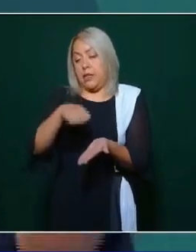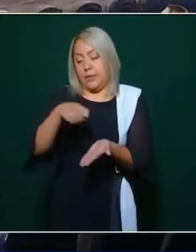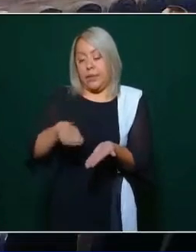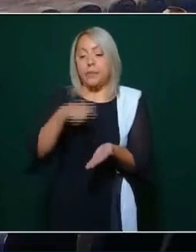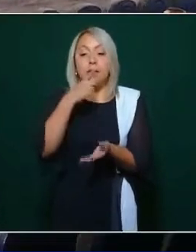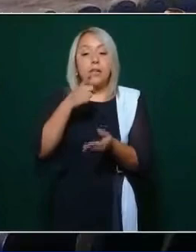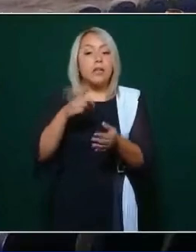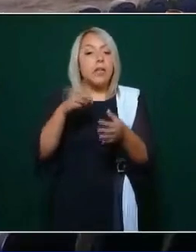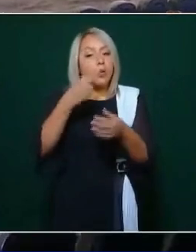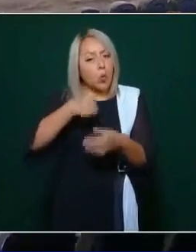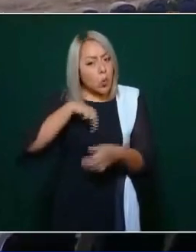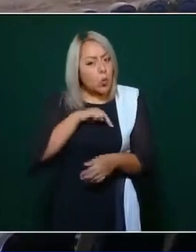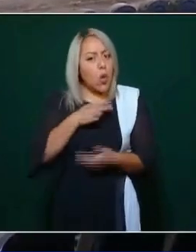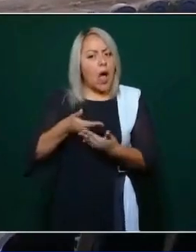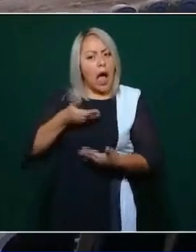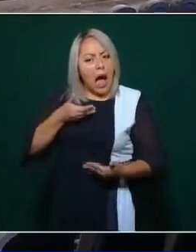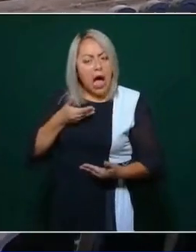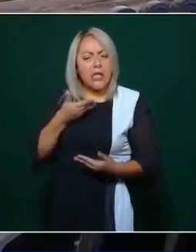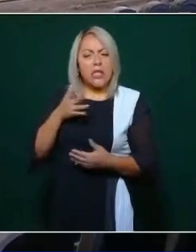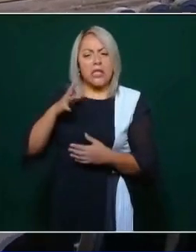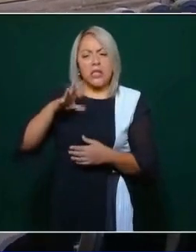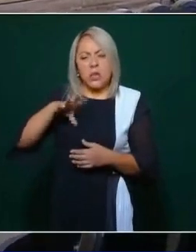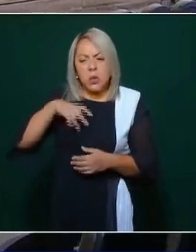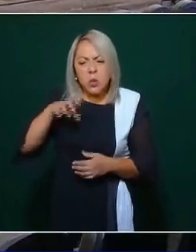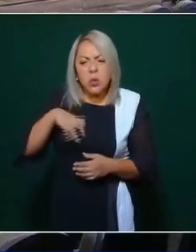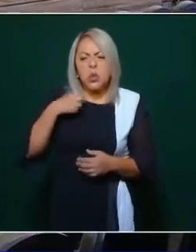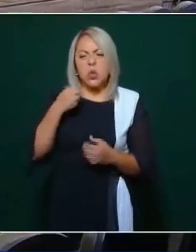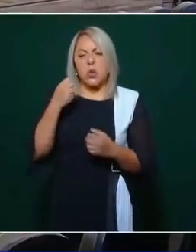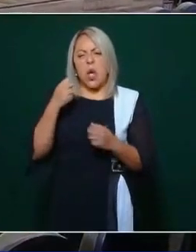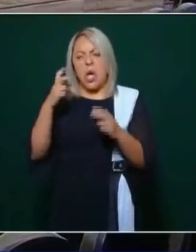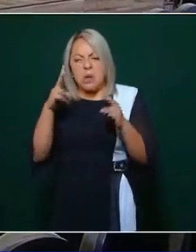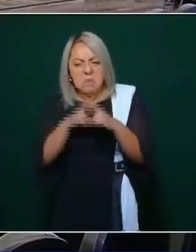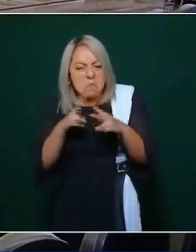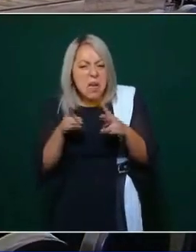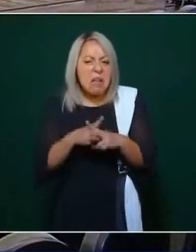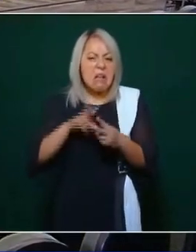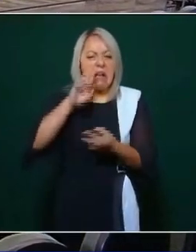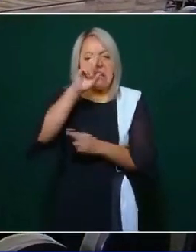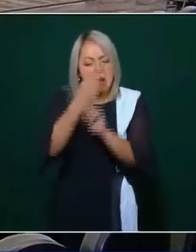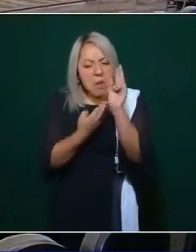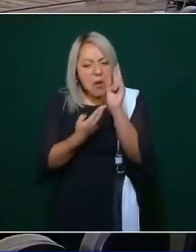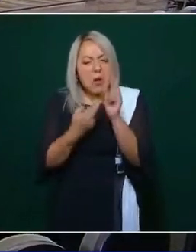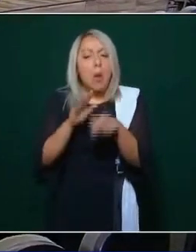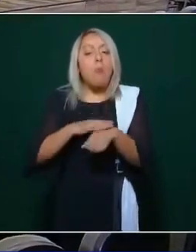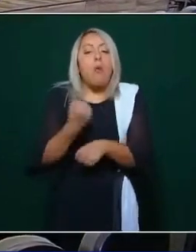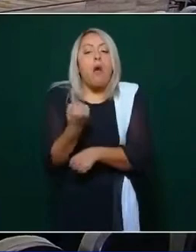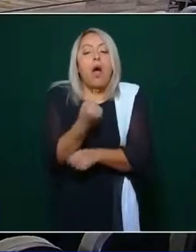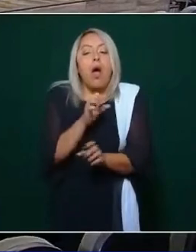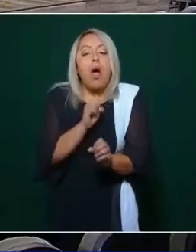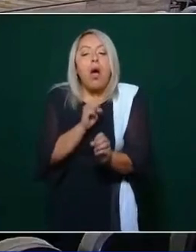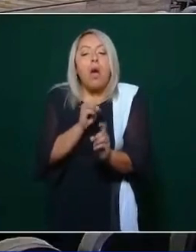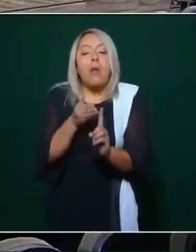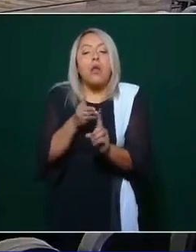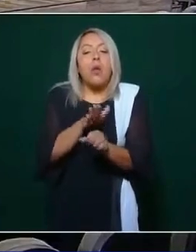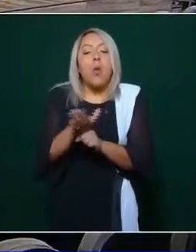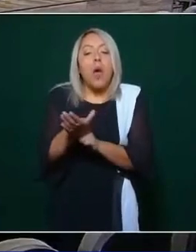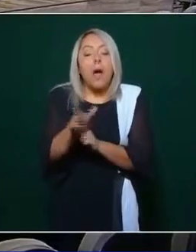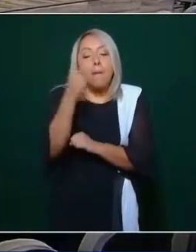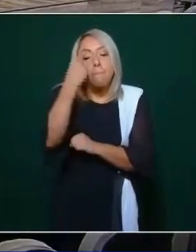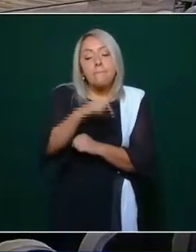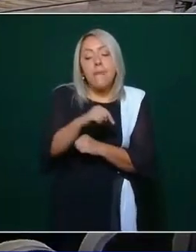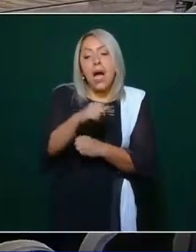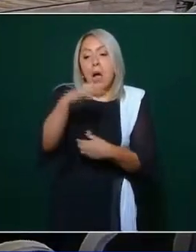por eso por eso por fue la revolución por el sufragio efectivo en contra de la dictadura no